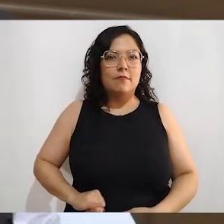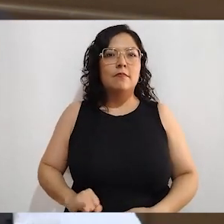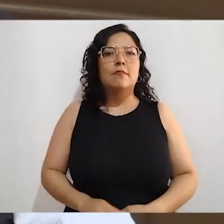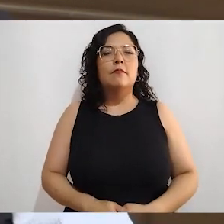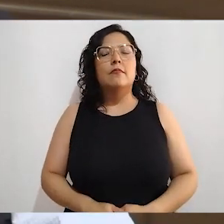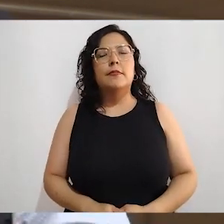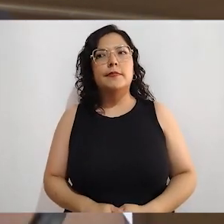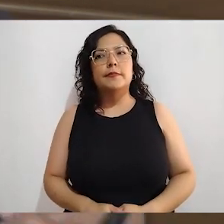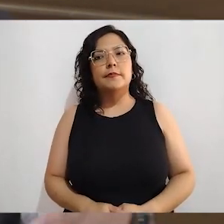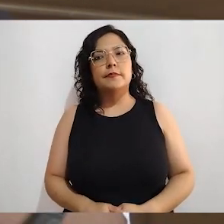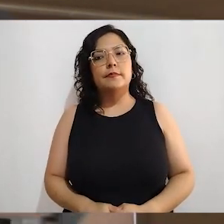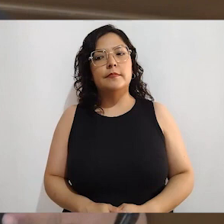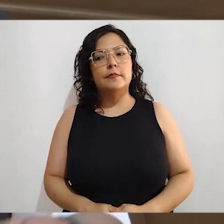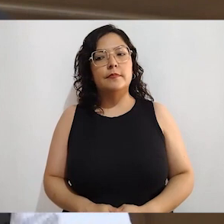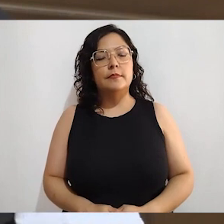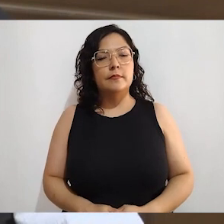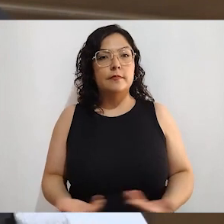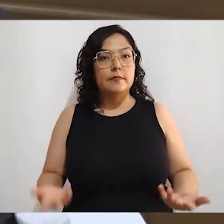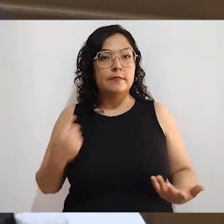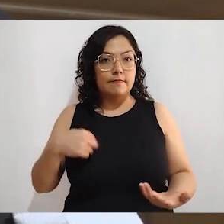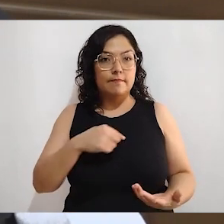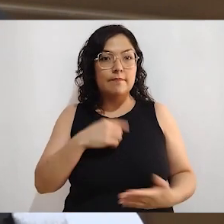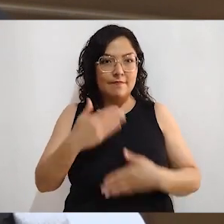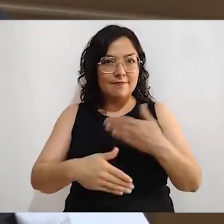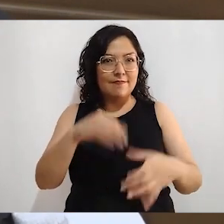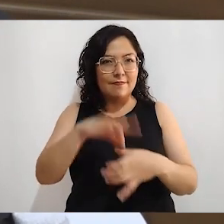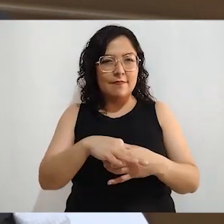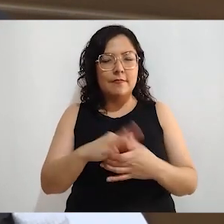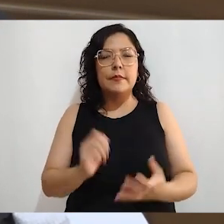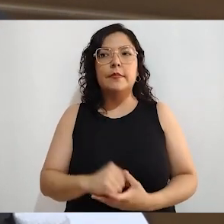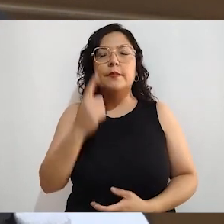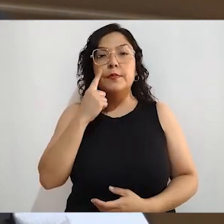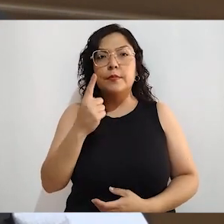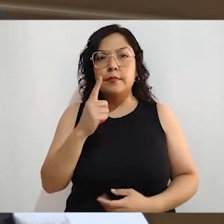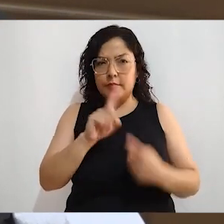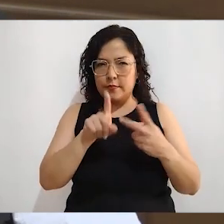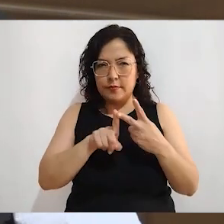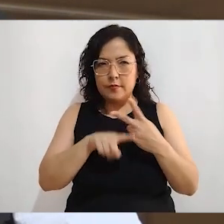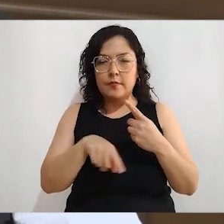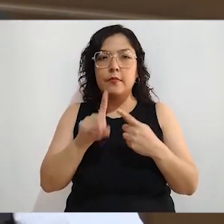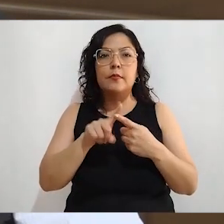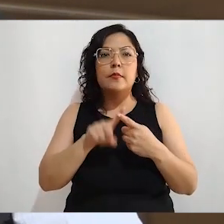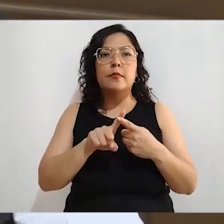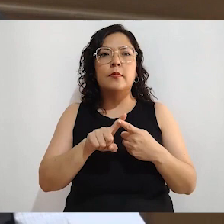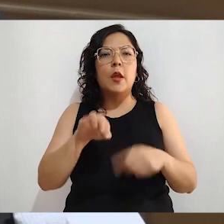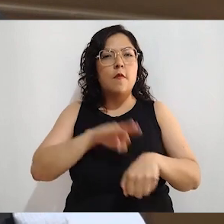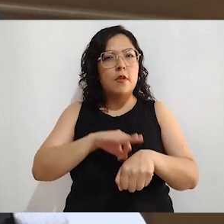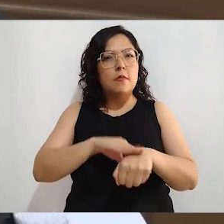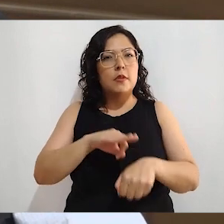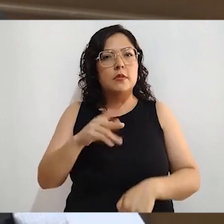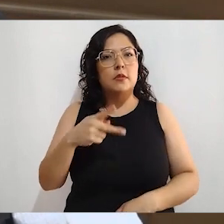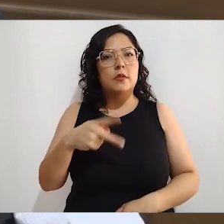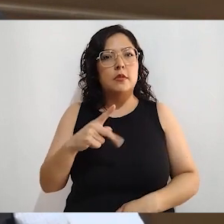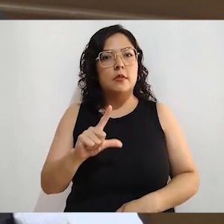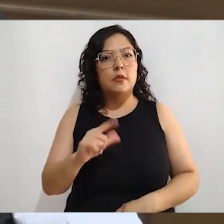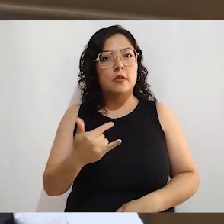periodo de trabajo. Hay dos, mira, hay una farmacia que se llama Clean's, que